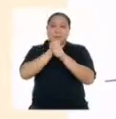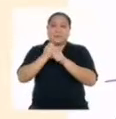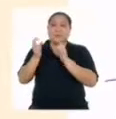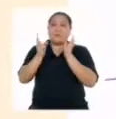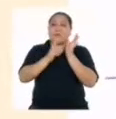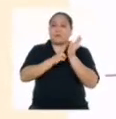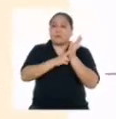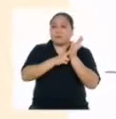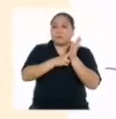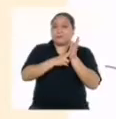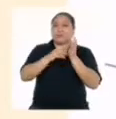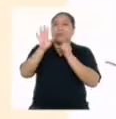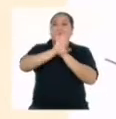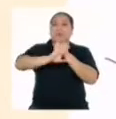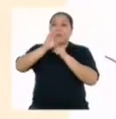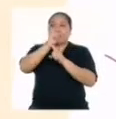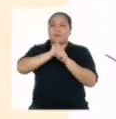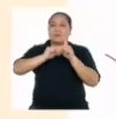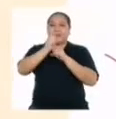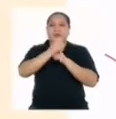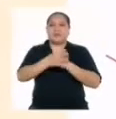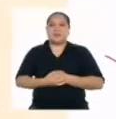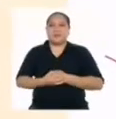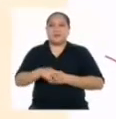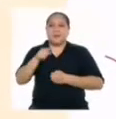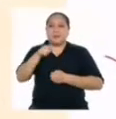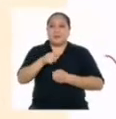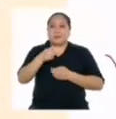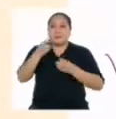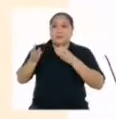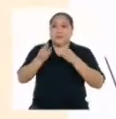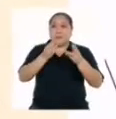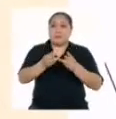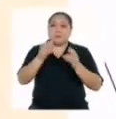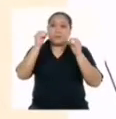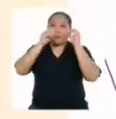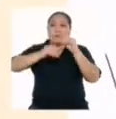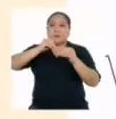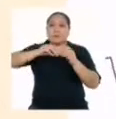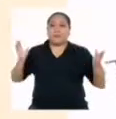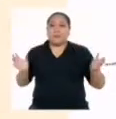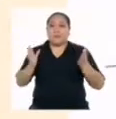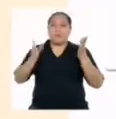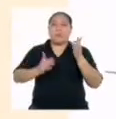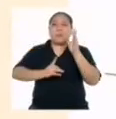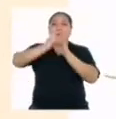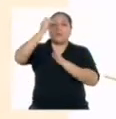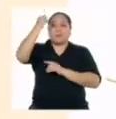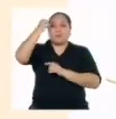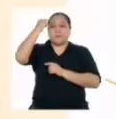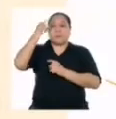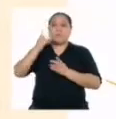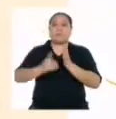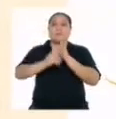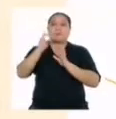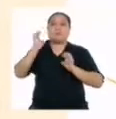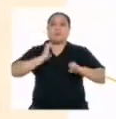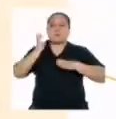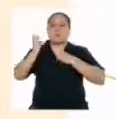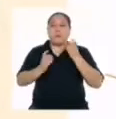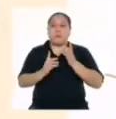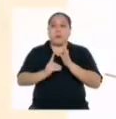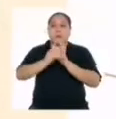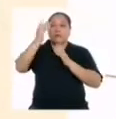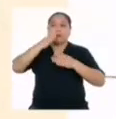social. De esta manera, constituye un medio que promueve el desarrollo intelectual, emocional, físico y psicológico del individuo.